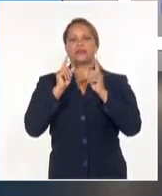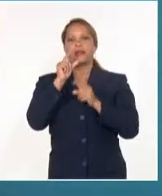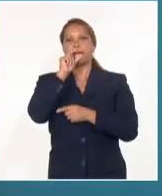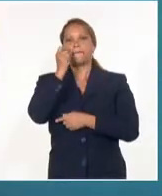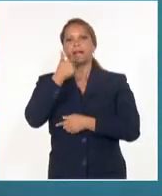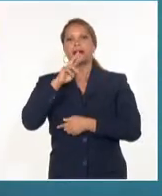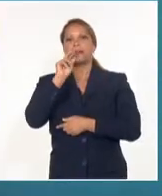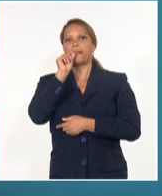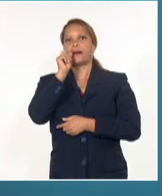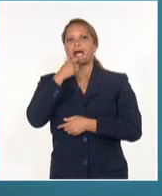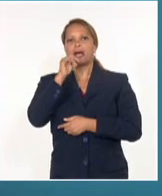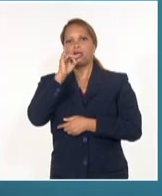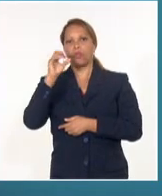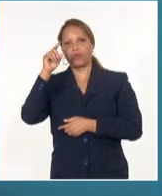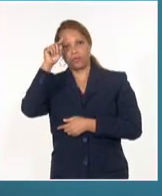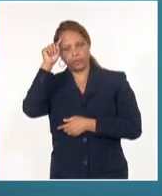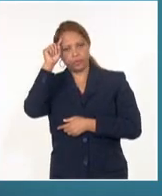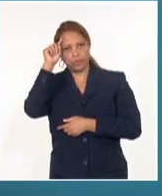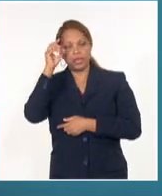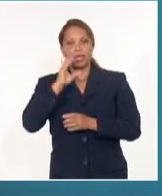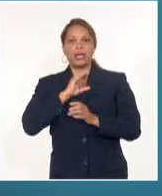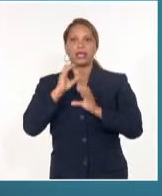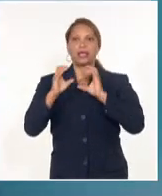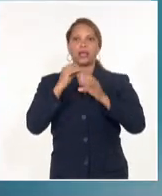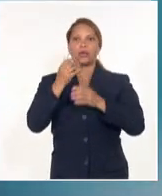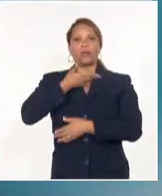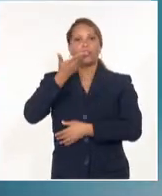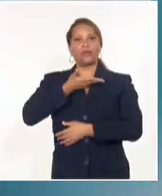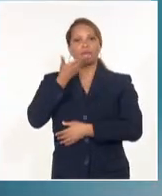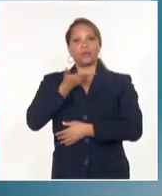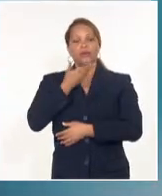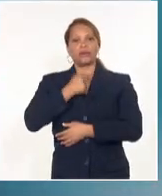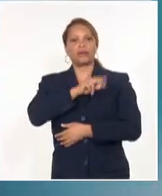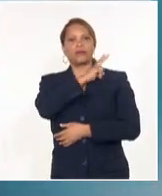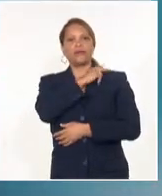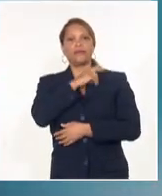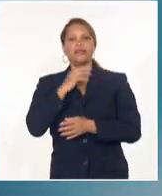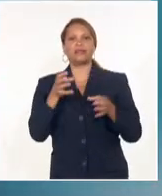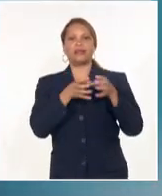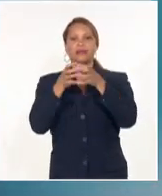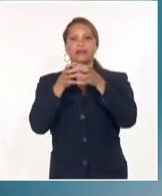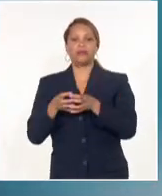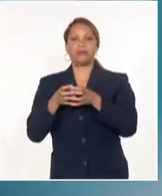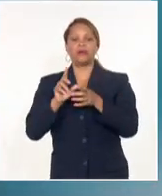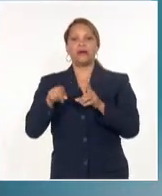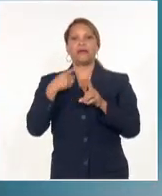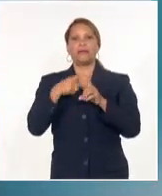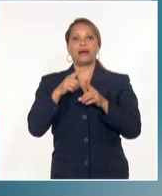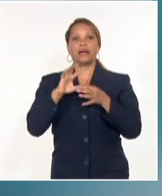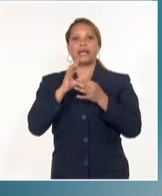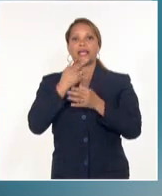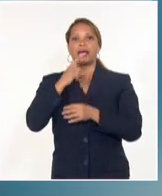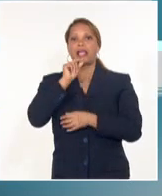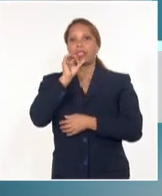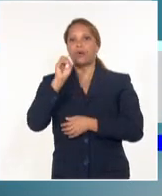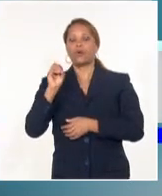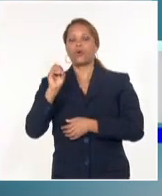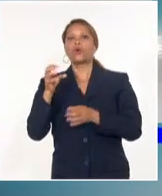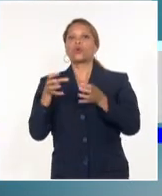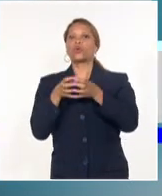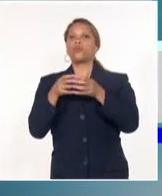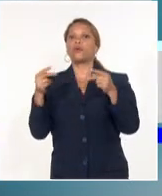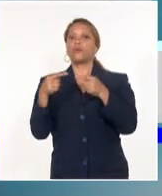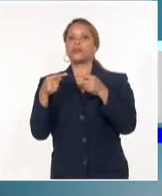De acuerdo con el comunicado compartido por Jorge Rodríguez Gómez, jefe de la delegación del Ejecutivo, y Gerardo Blythe, del grupo opositor, las